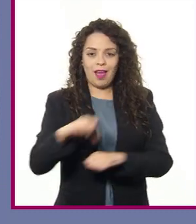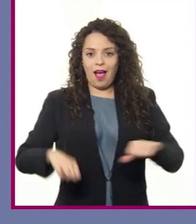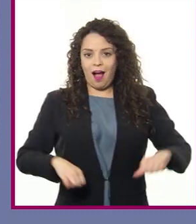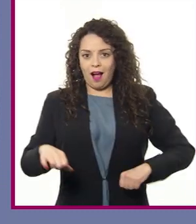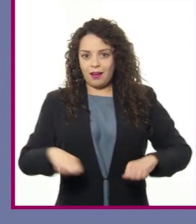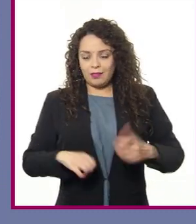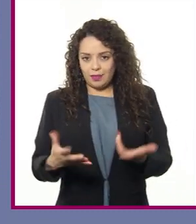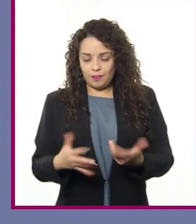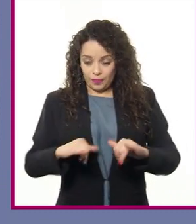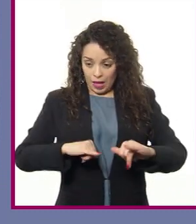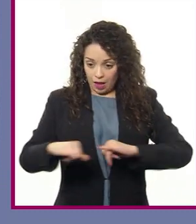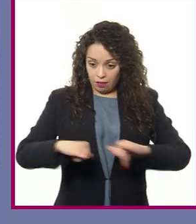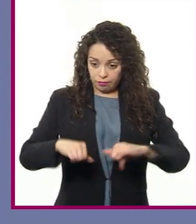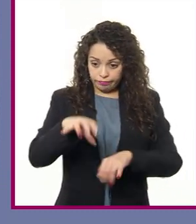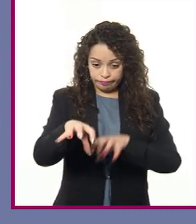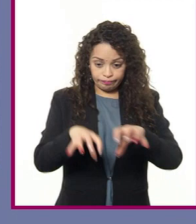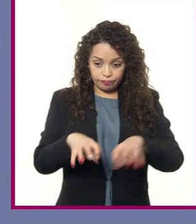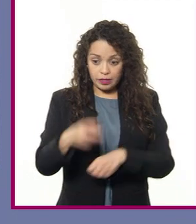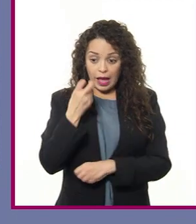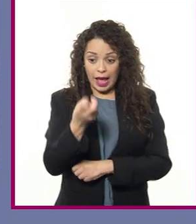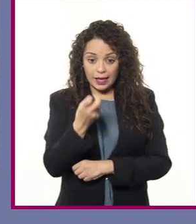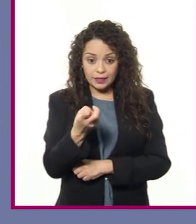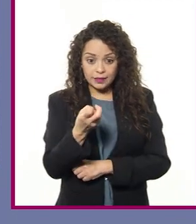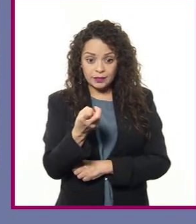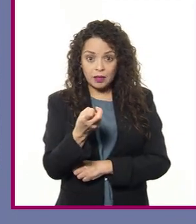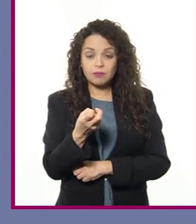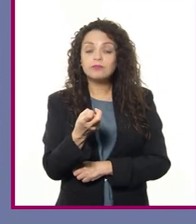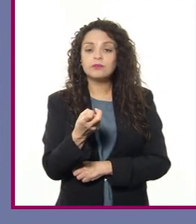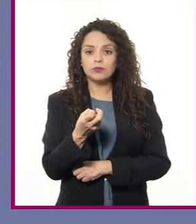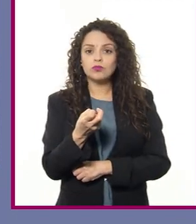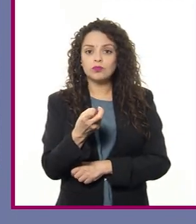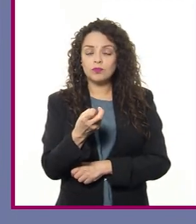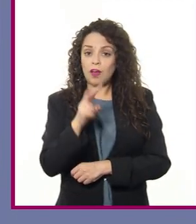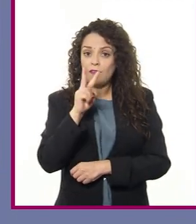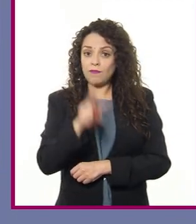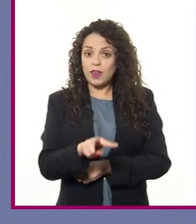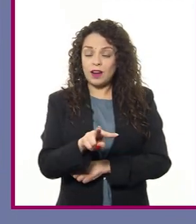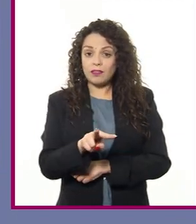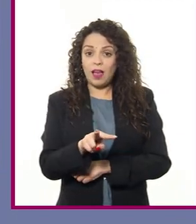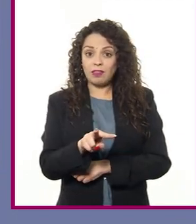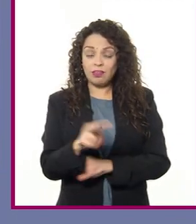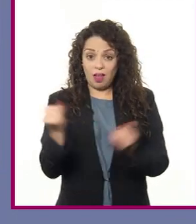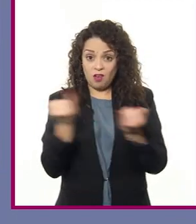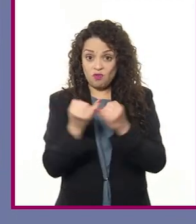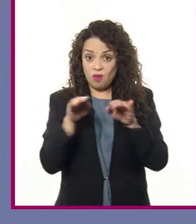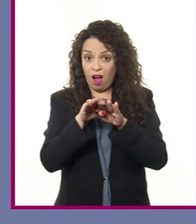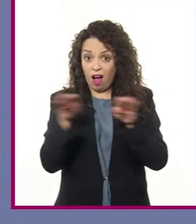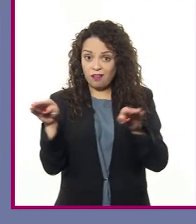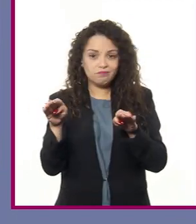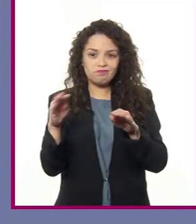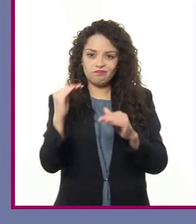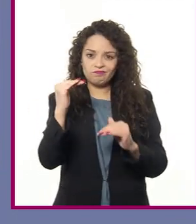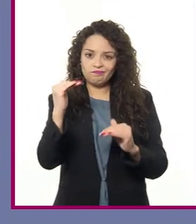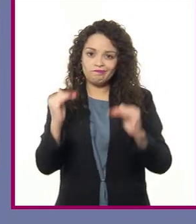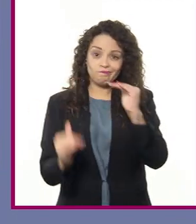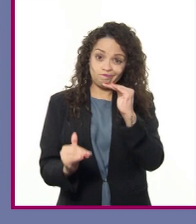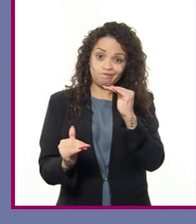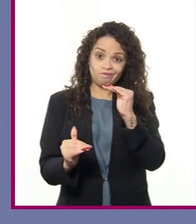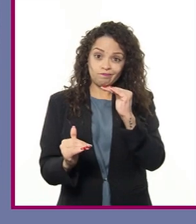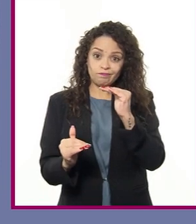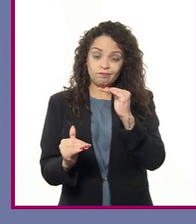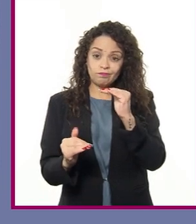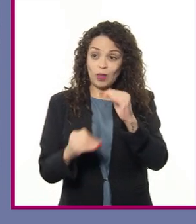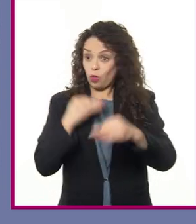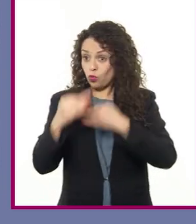distribución geográfica de las actividades económicas primarias es muy desigual en el mundo. No en todos